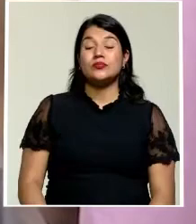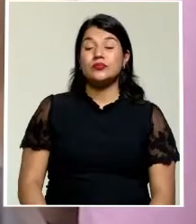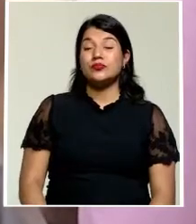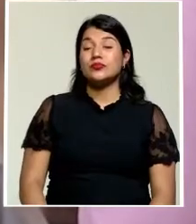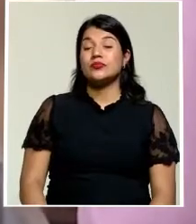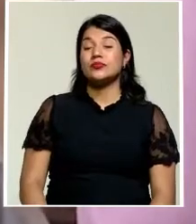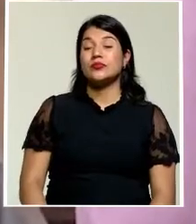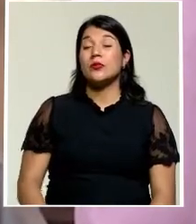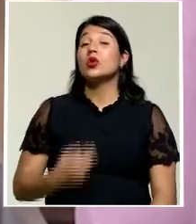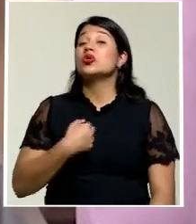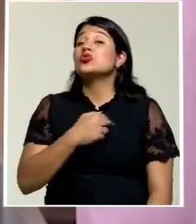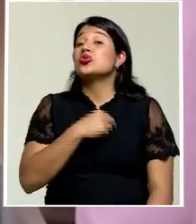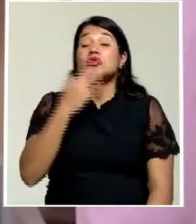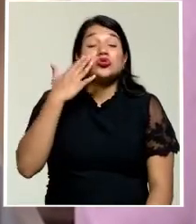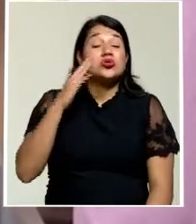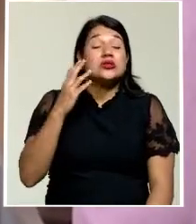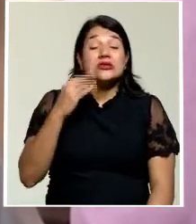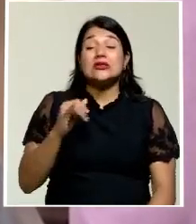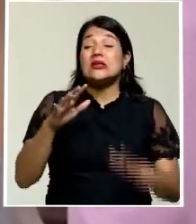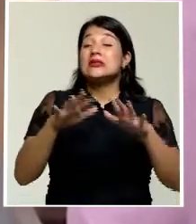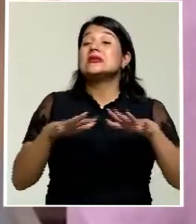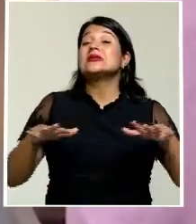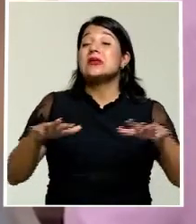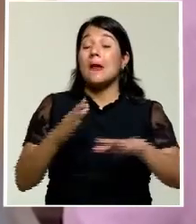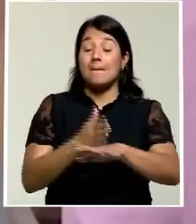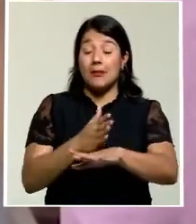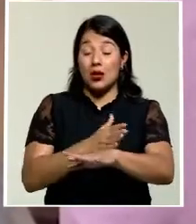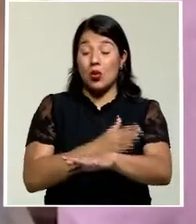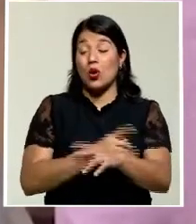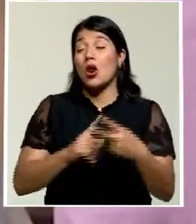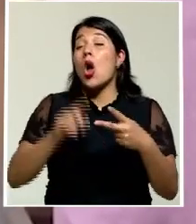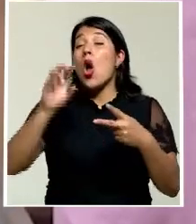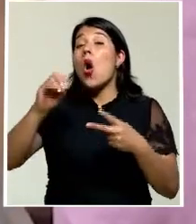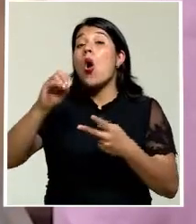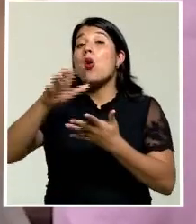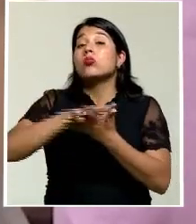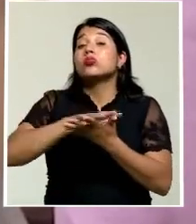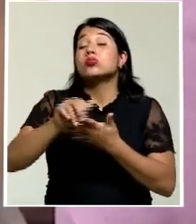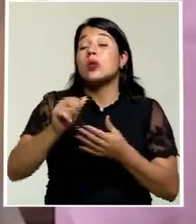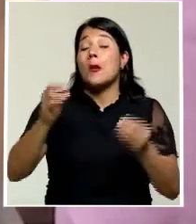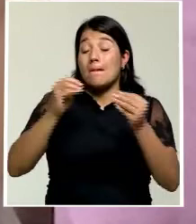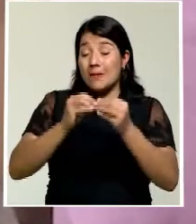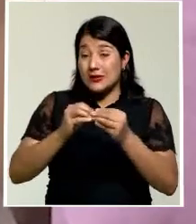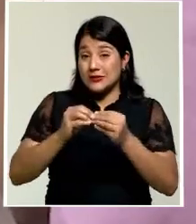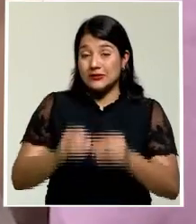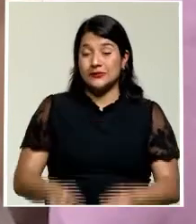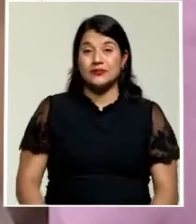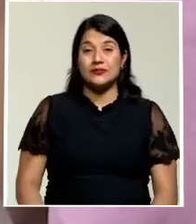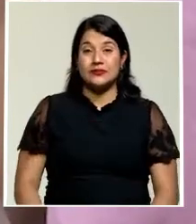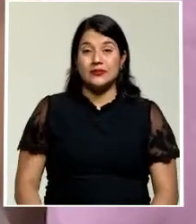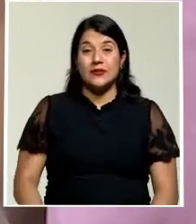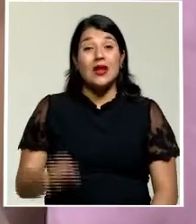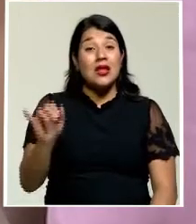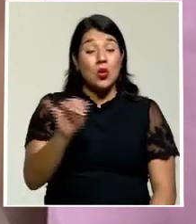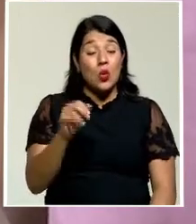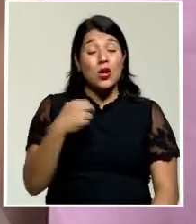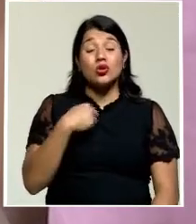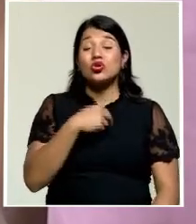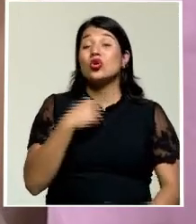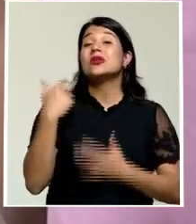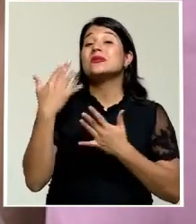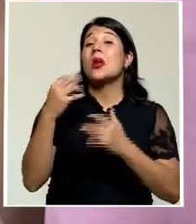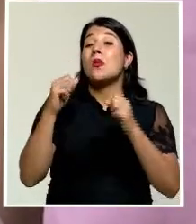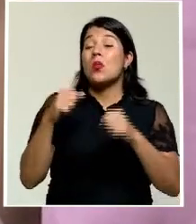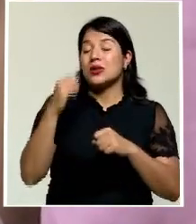No tenemos idea de si las condiciones mejorarán o se deteriorarán aún más con la llegada al poder de los talibanes. También estamos esperando saber